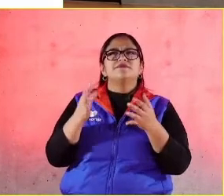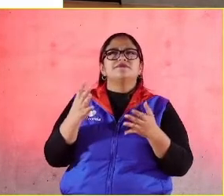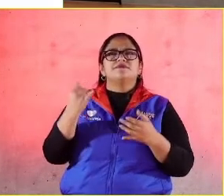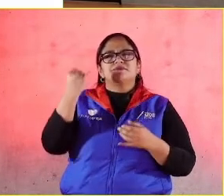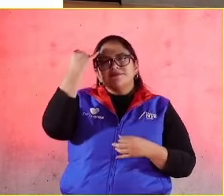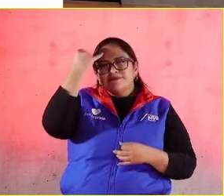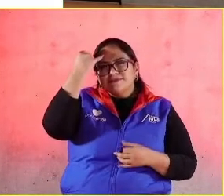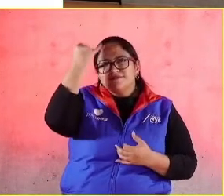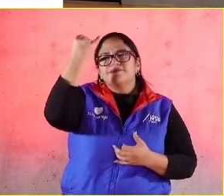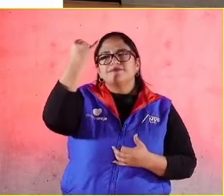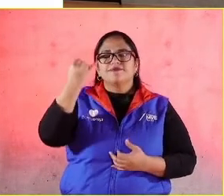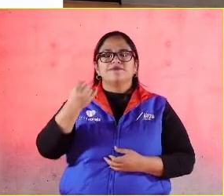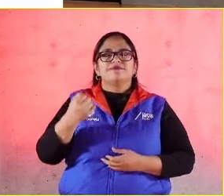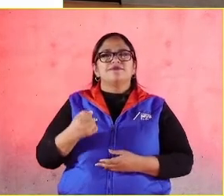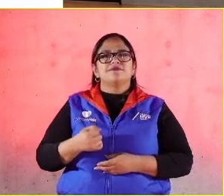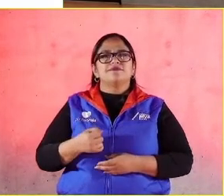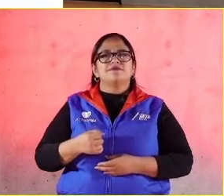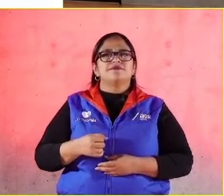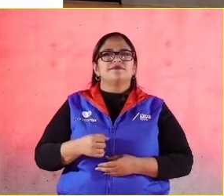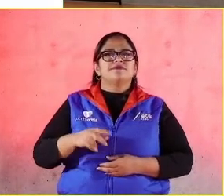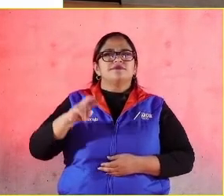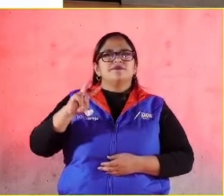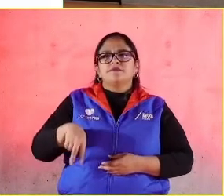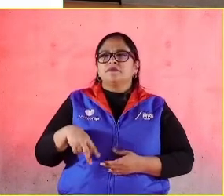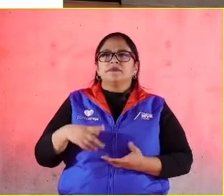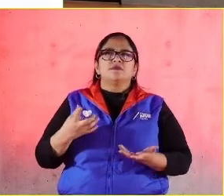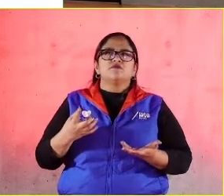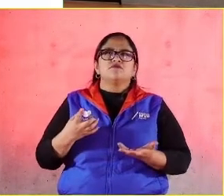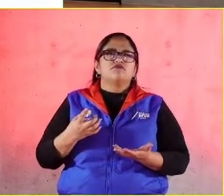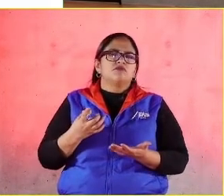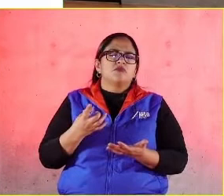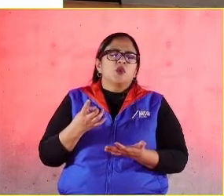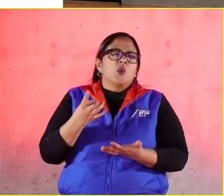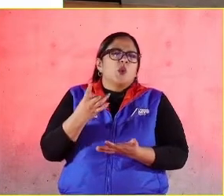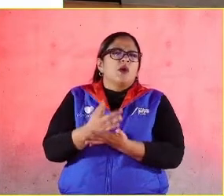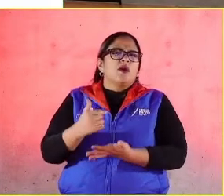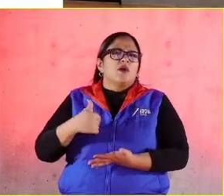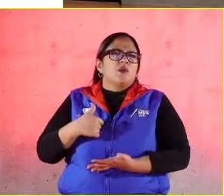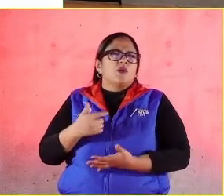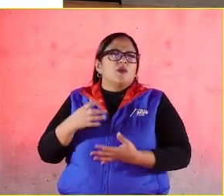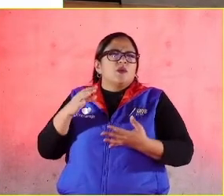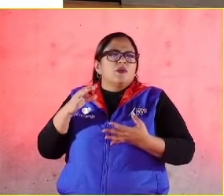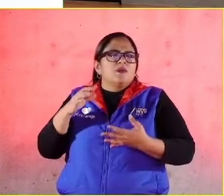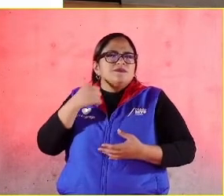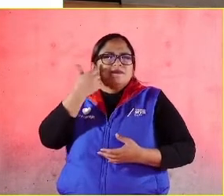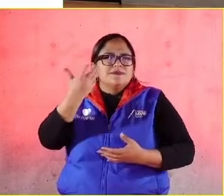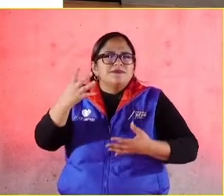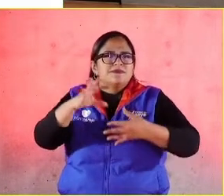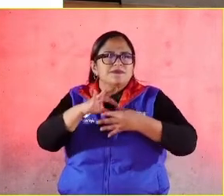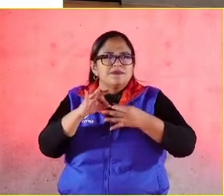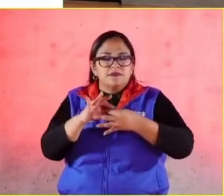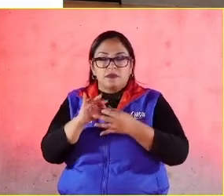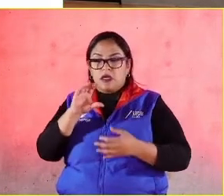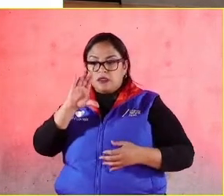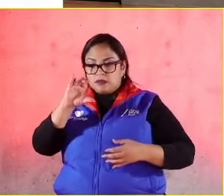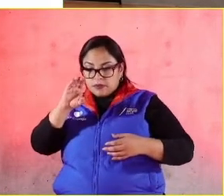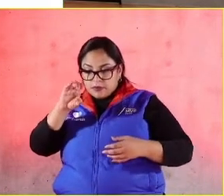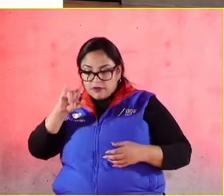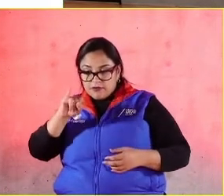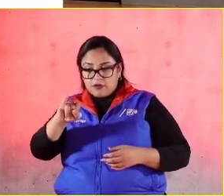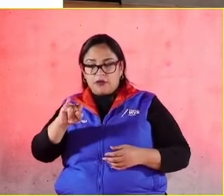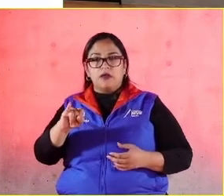que creo que es un poco más que eso. Trata de expresar lo que queremos desde el CEMEFI cuando